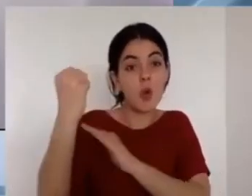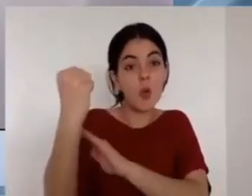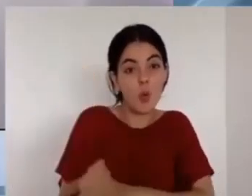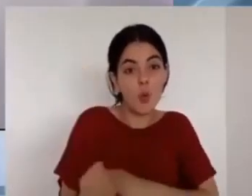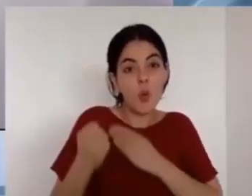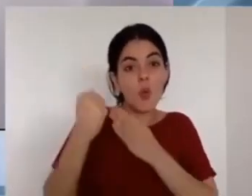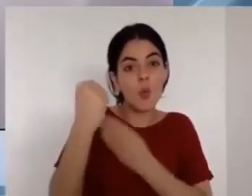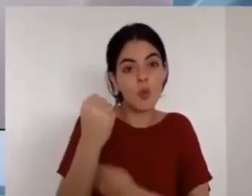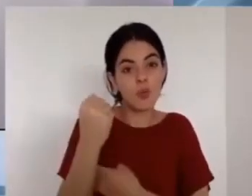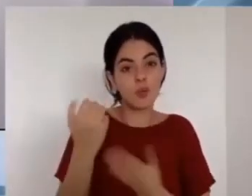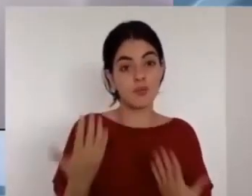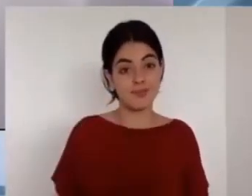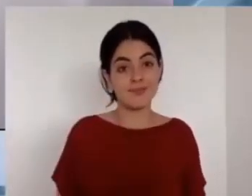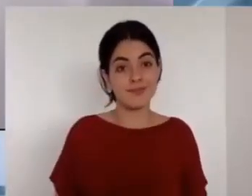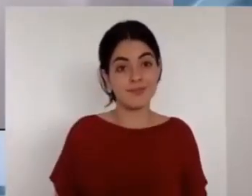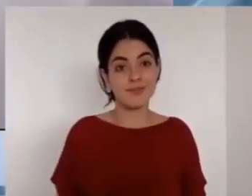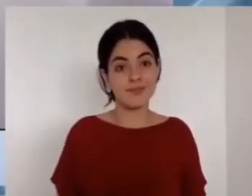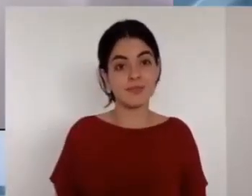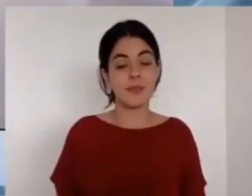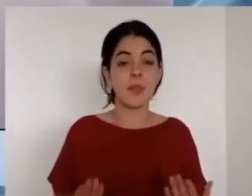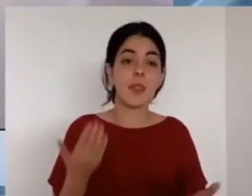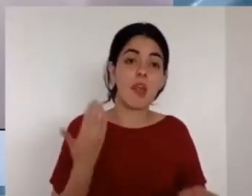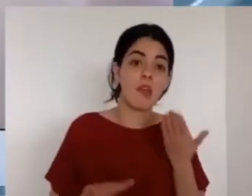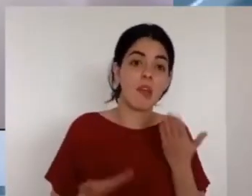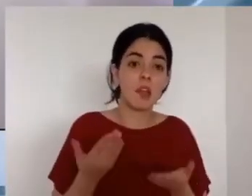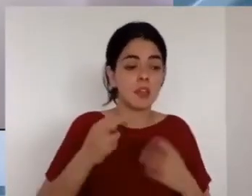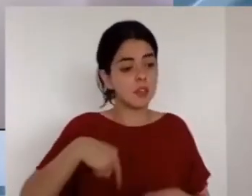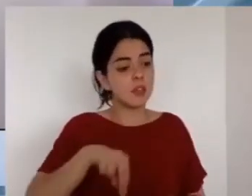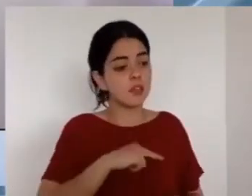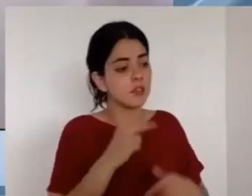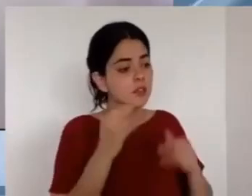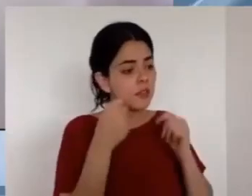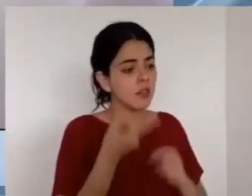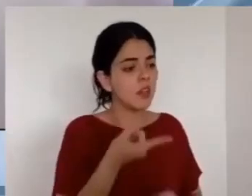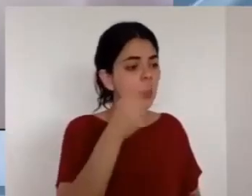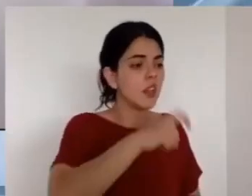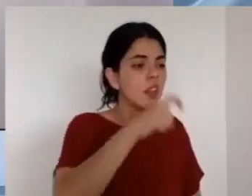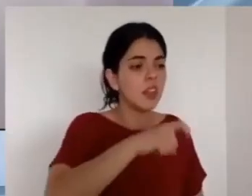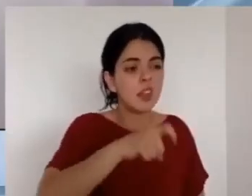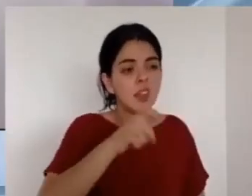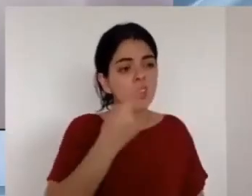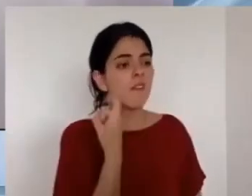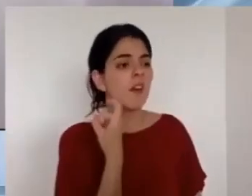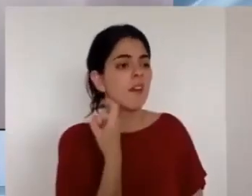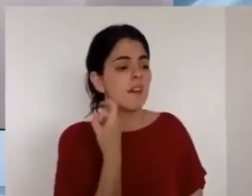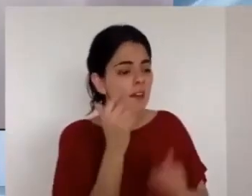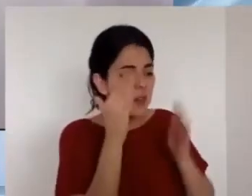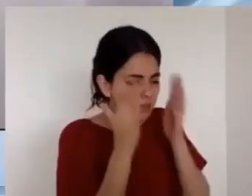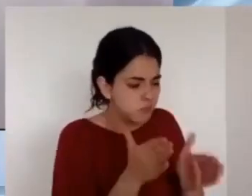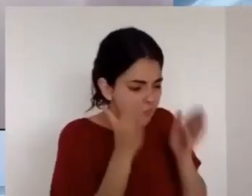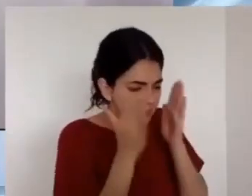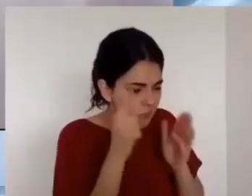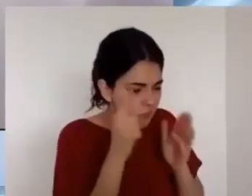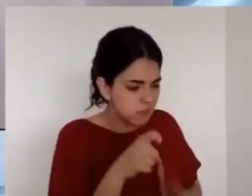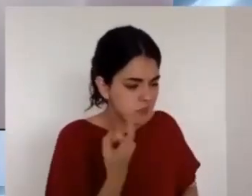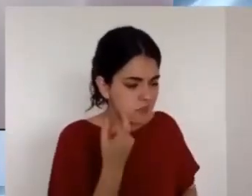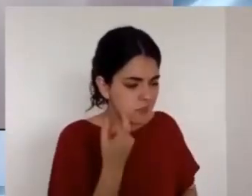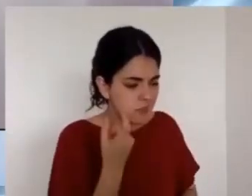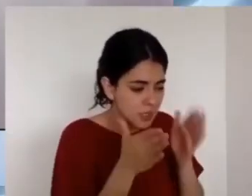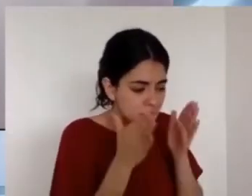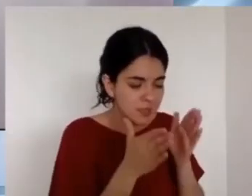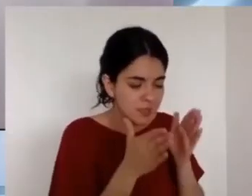es un medio la comunión es un estado eso es lo que tenemos de